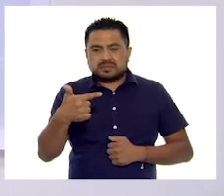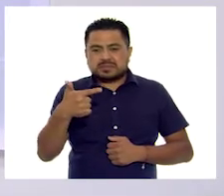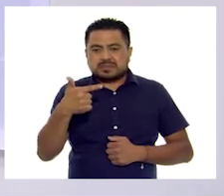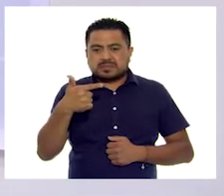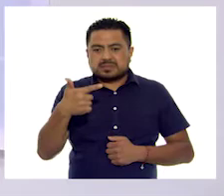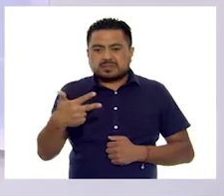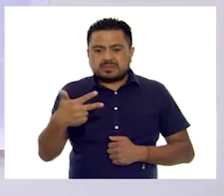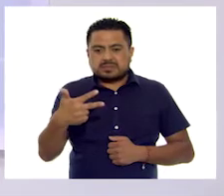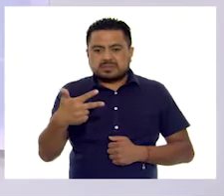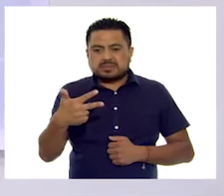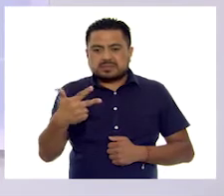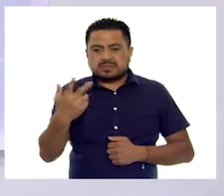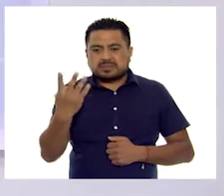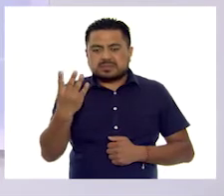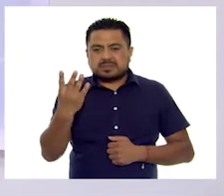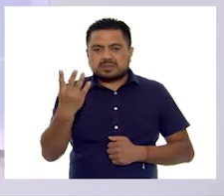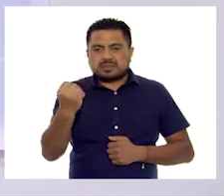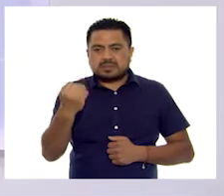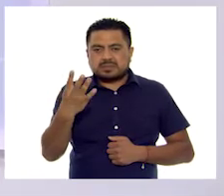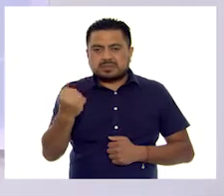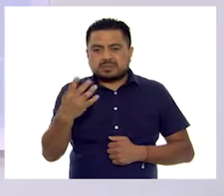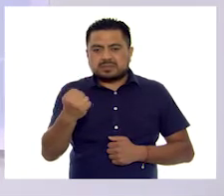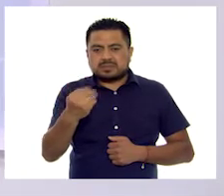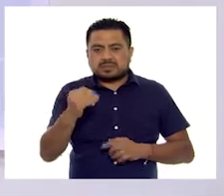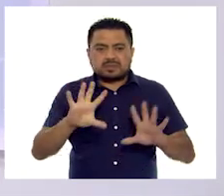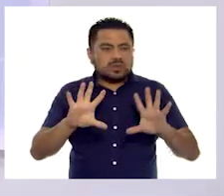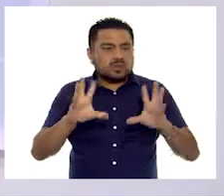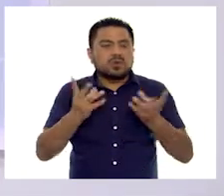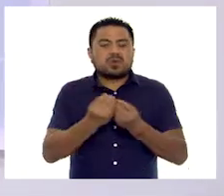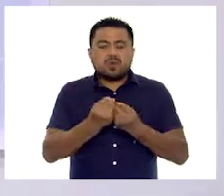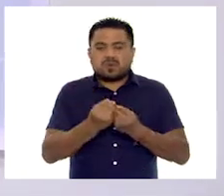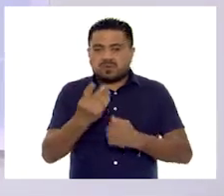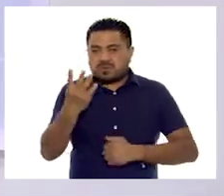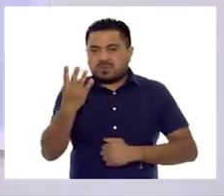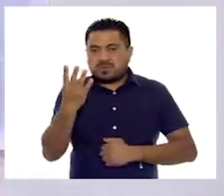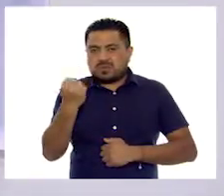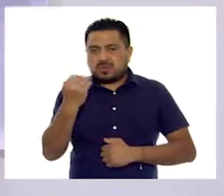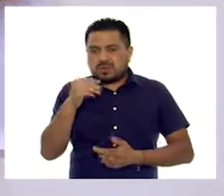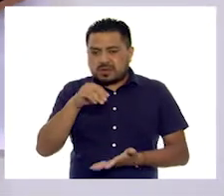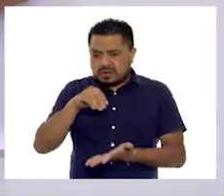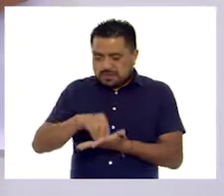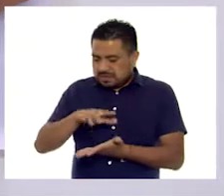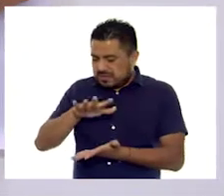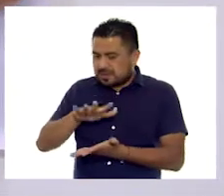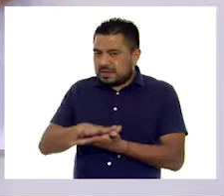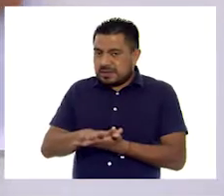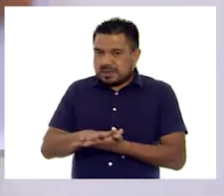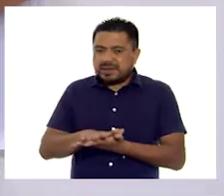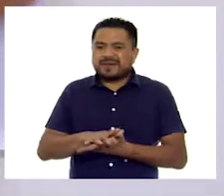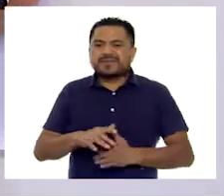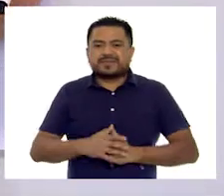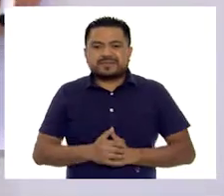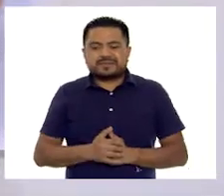siete, ocho, nueve. Anotamos el